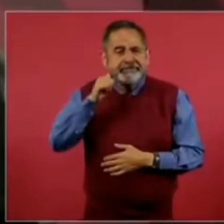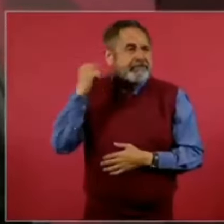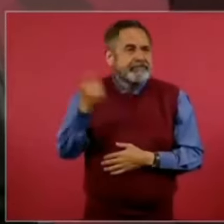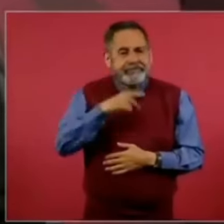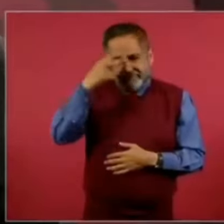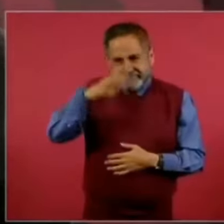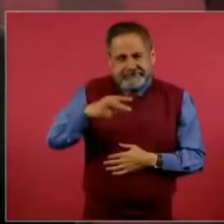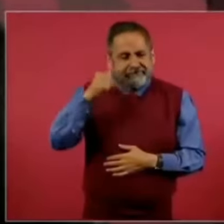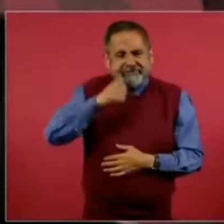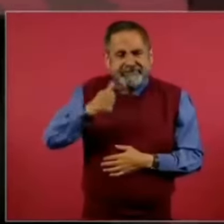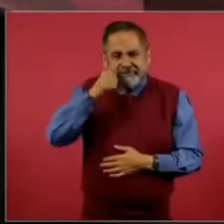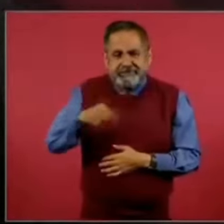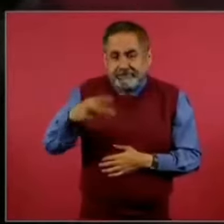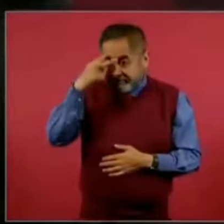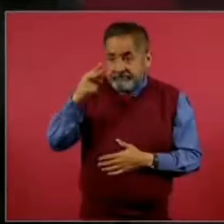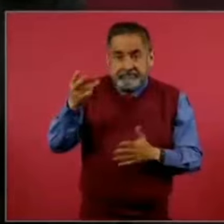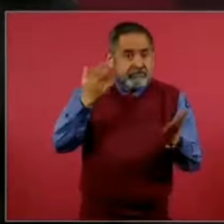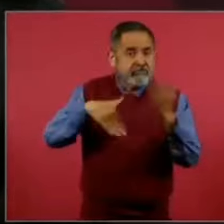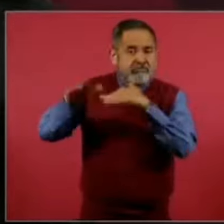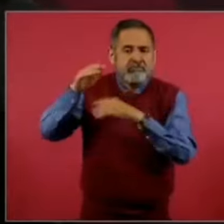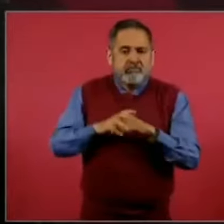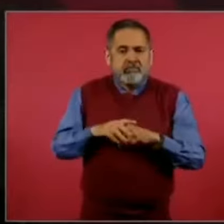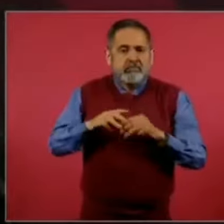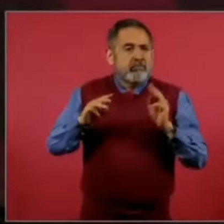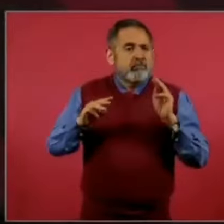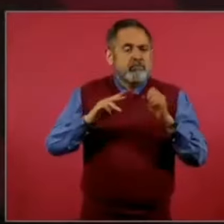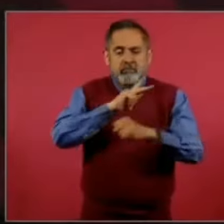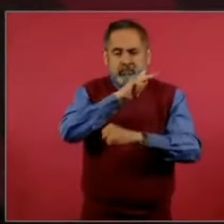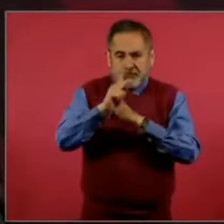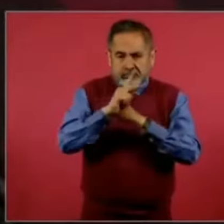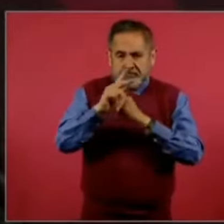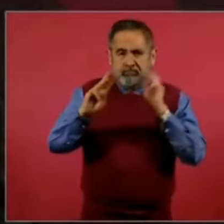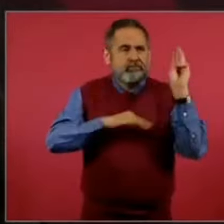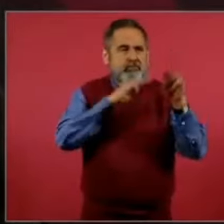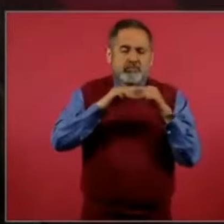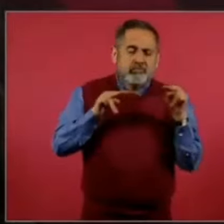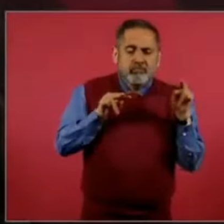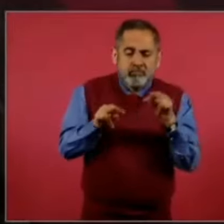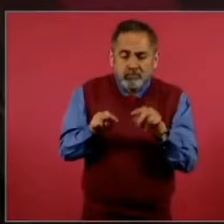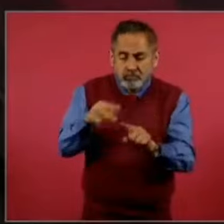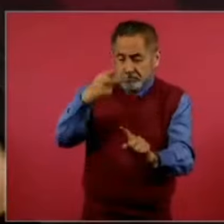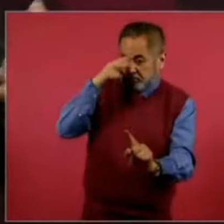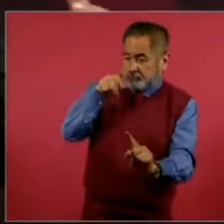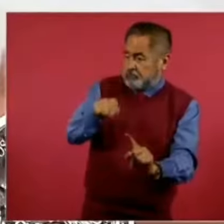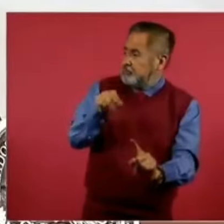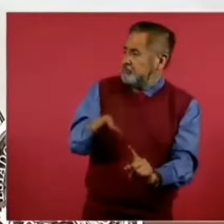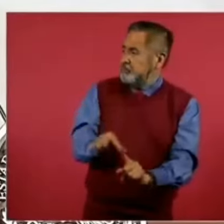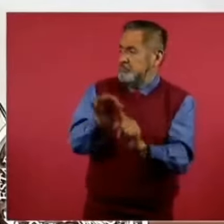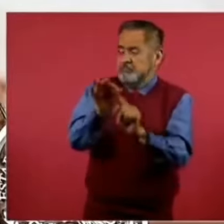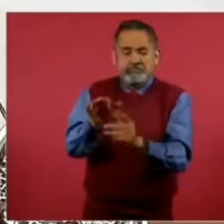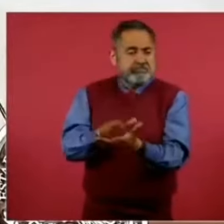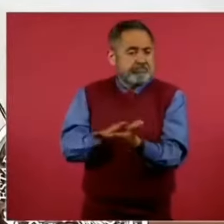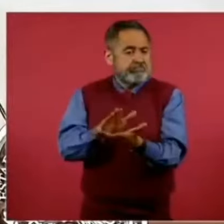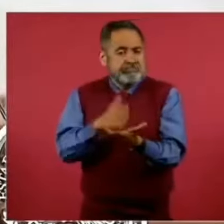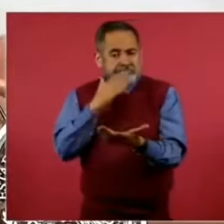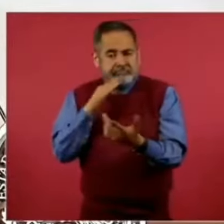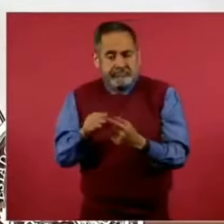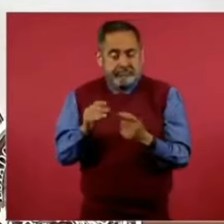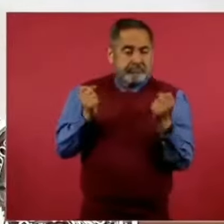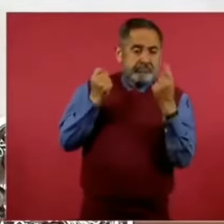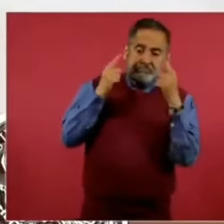un lugar destacadísimo en el concierto de las naciones, pero ahora hay como un